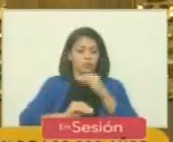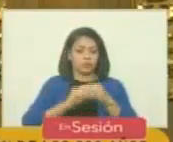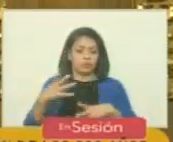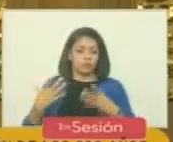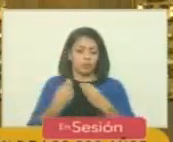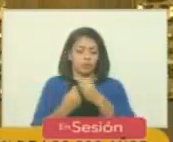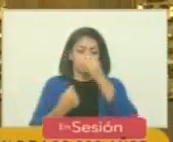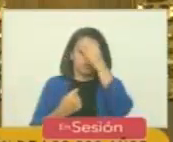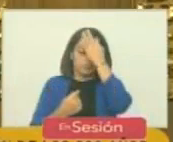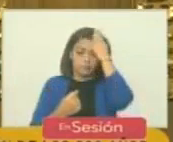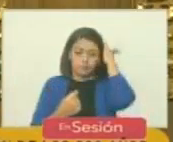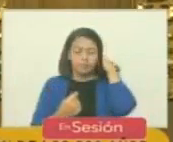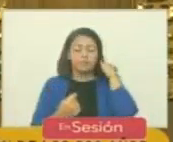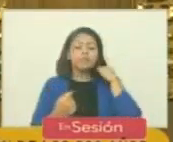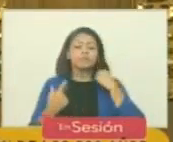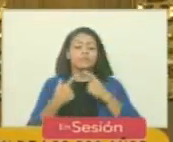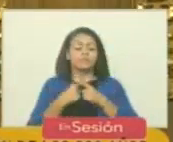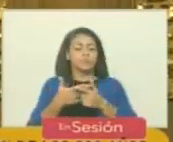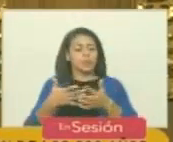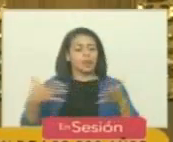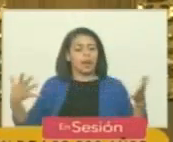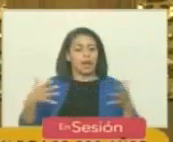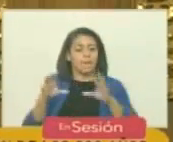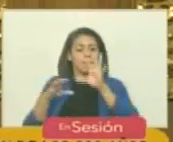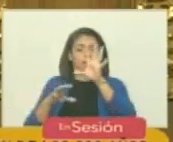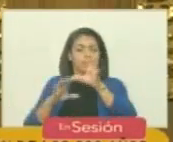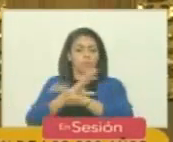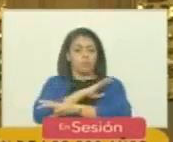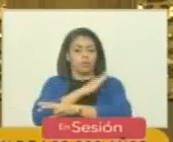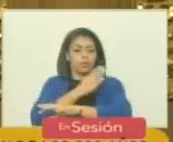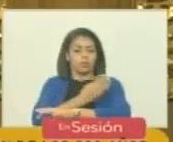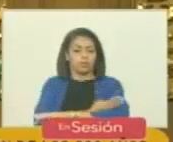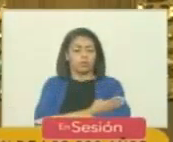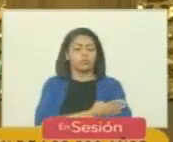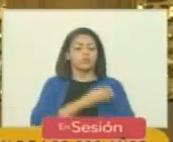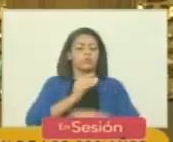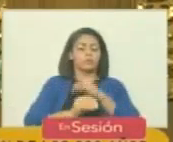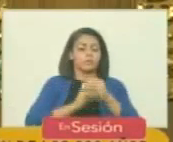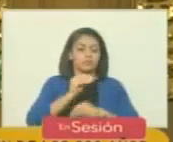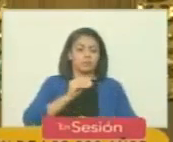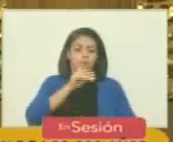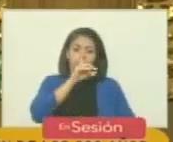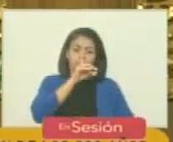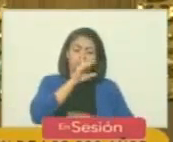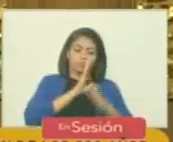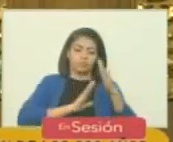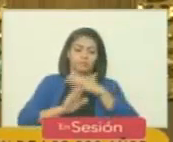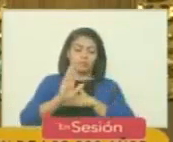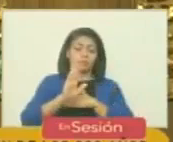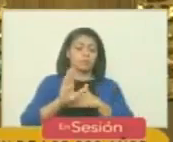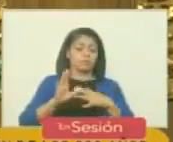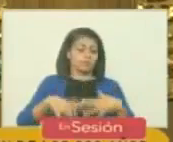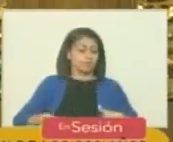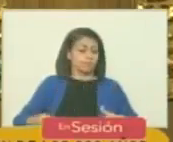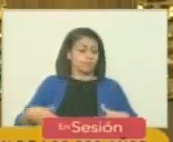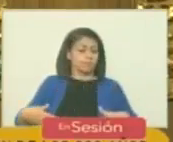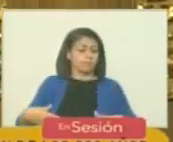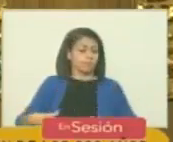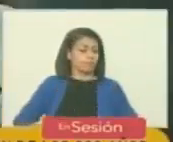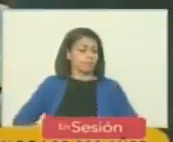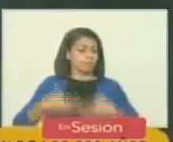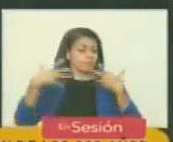juntos eran el germen de una gran nación poderosa insumisa rica y peor bravía